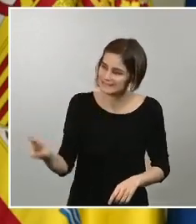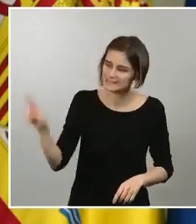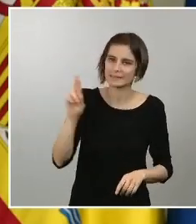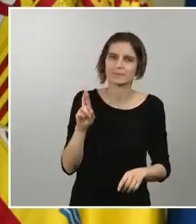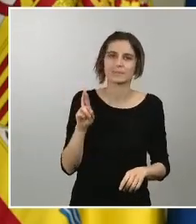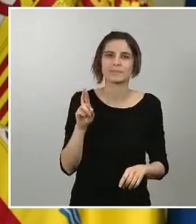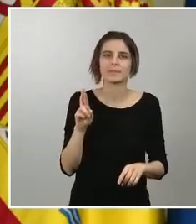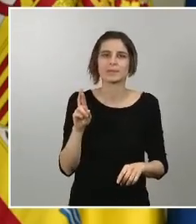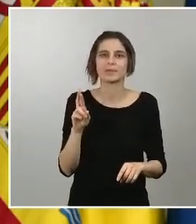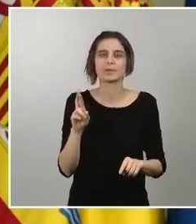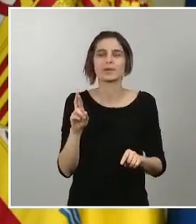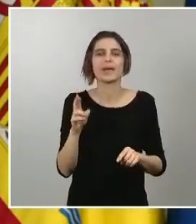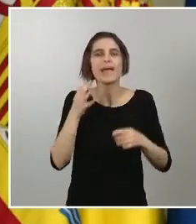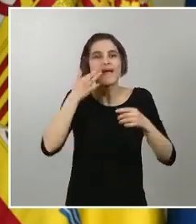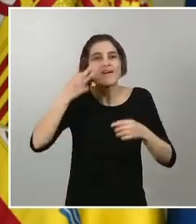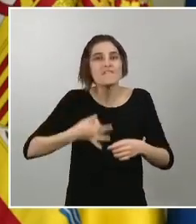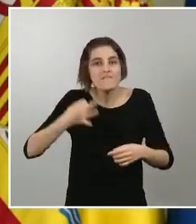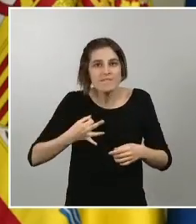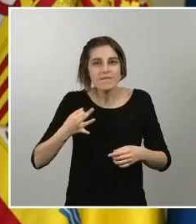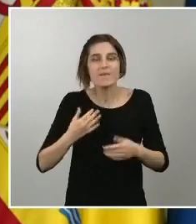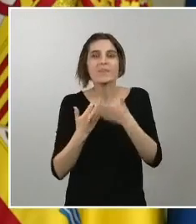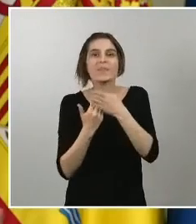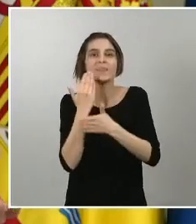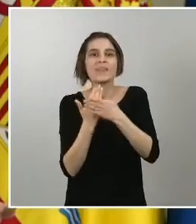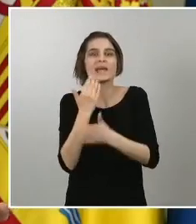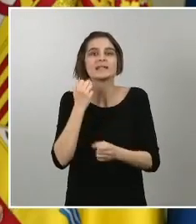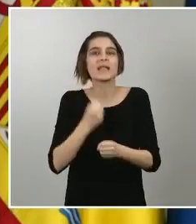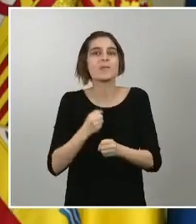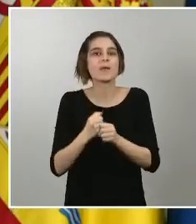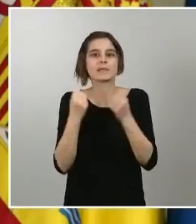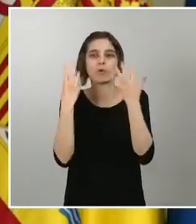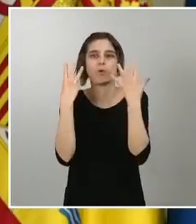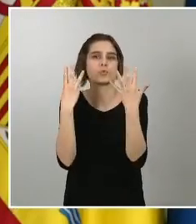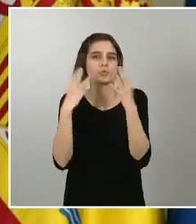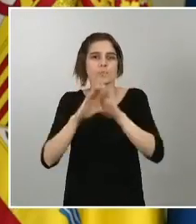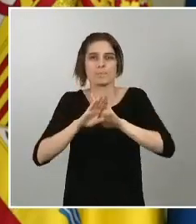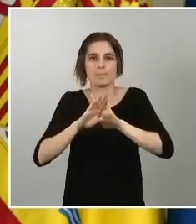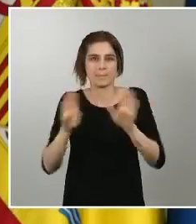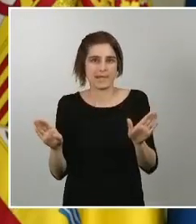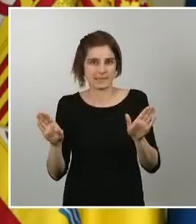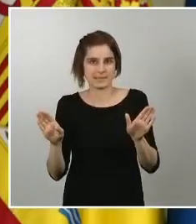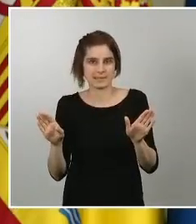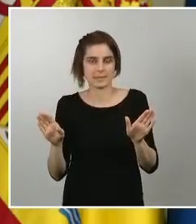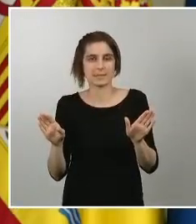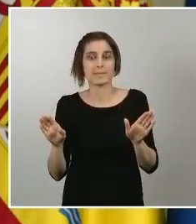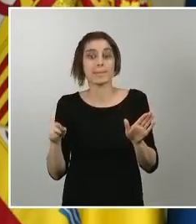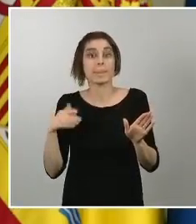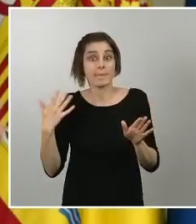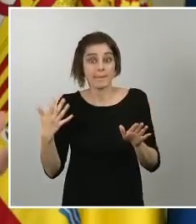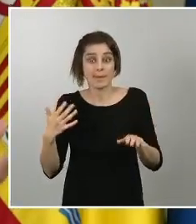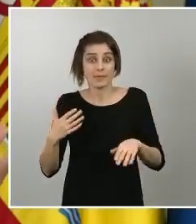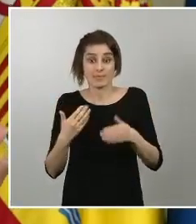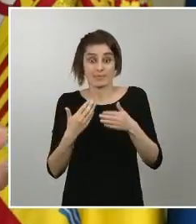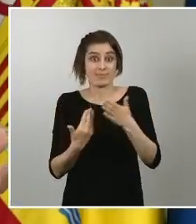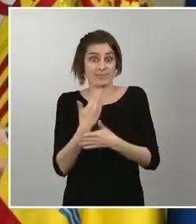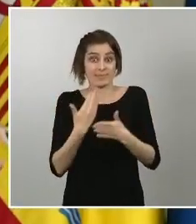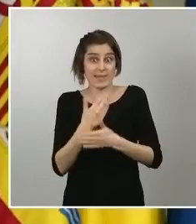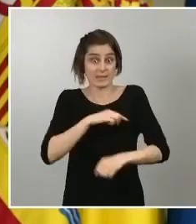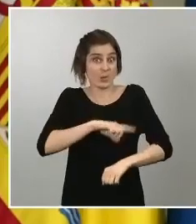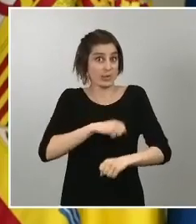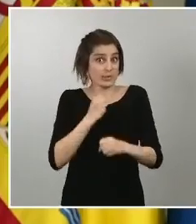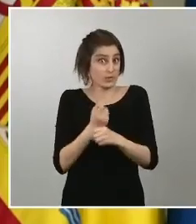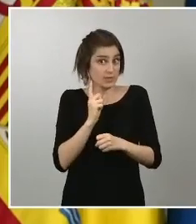ocho días laborables que bueno han de ser devueltas esas jornadas por supuesto esto también es muy habitual